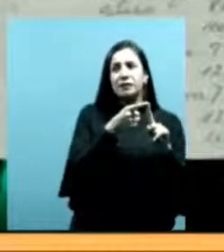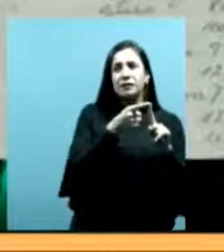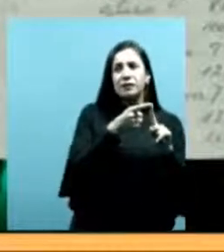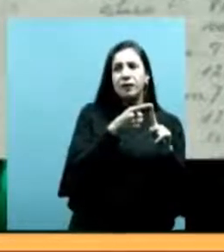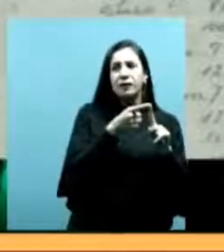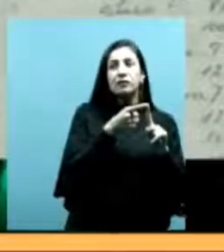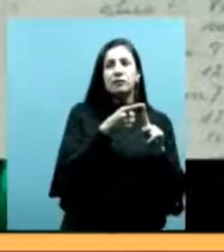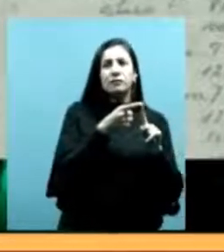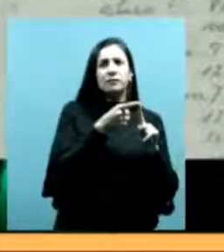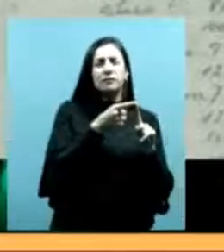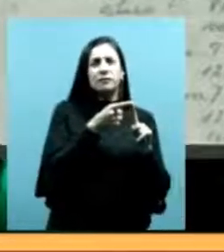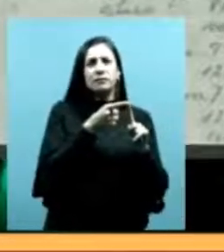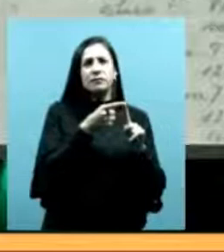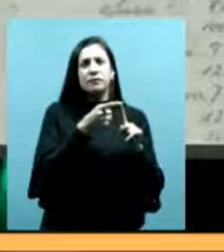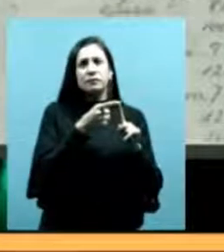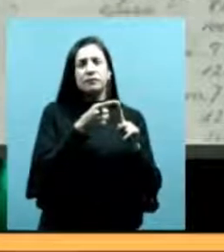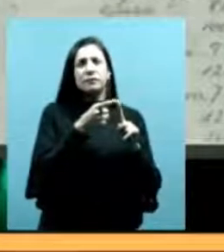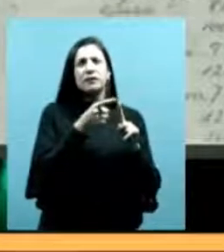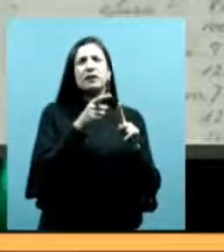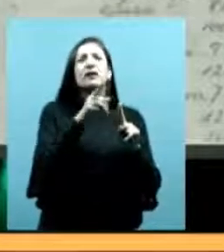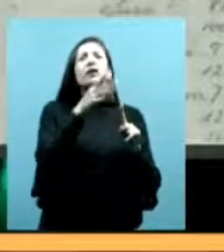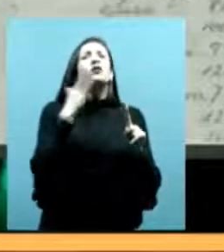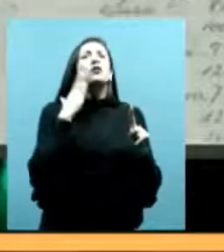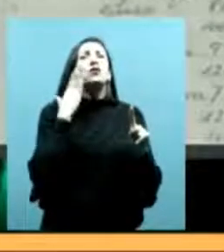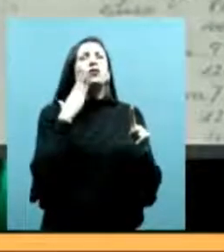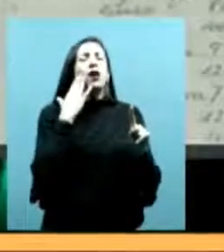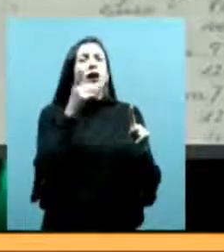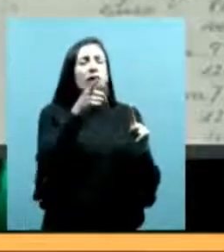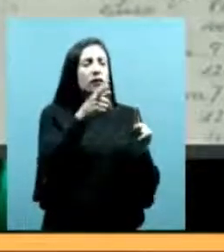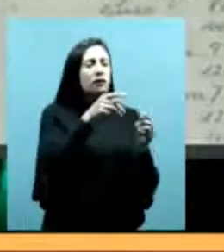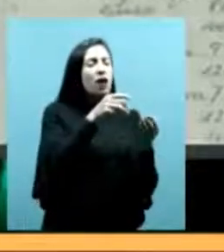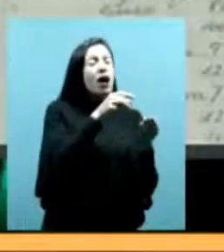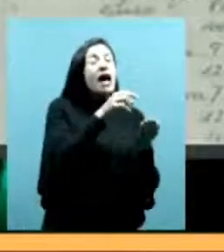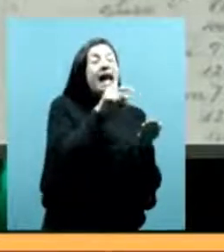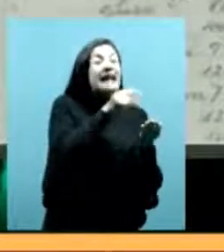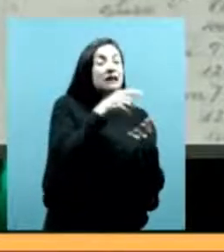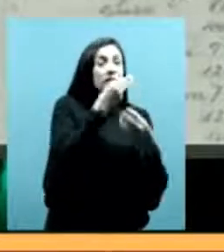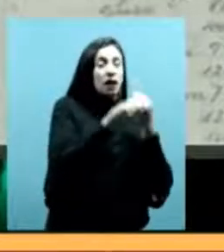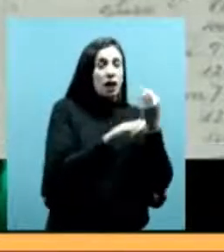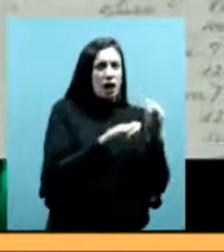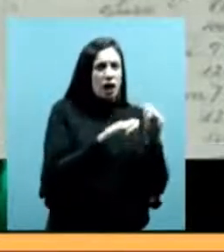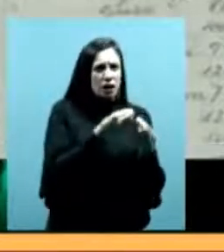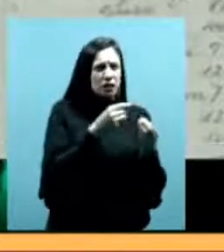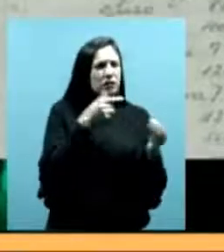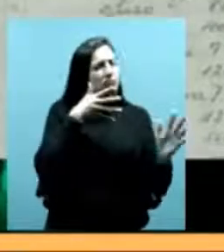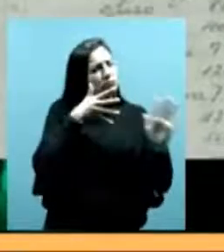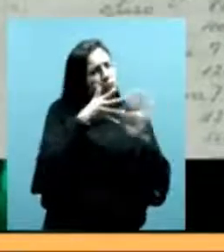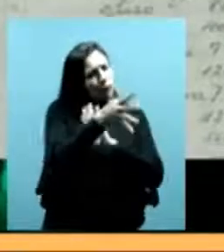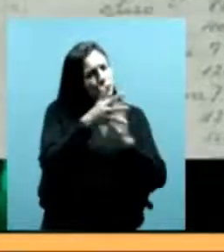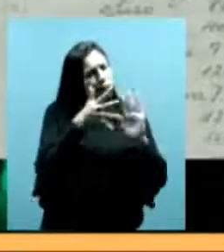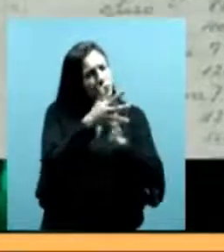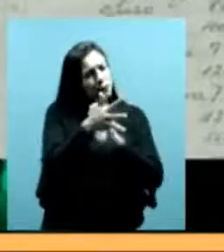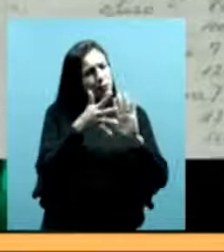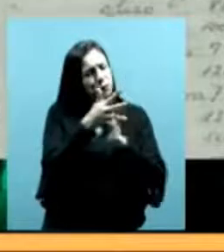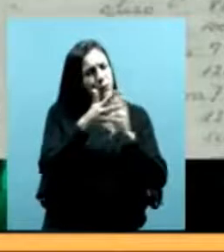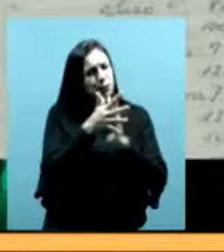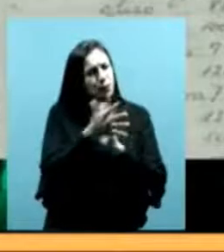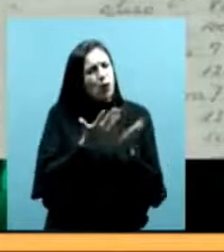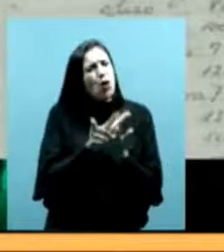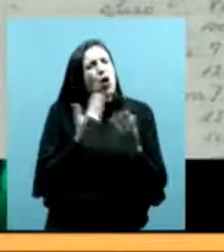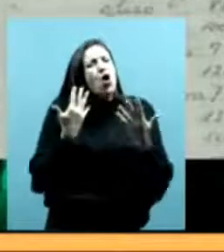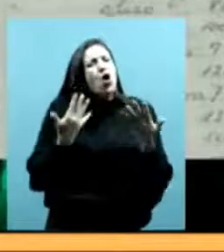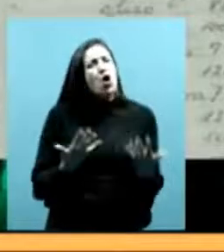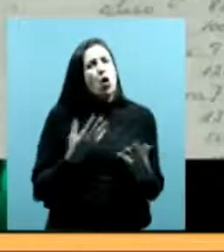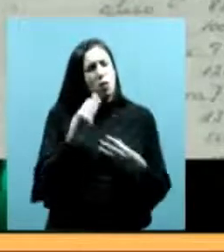citar a Elisa Pechini, que hace 90 años contaba un relato donde hablaba de su abuelo, y decía que antes,